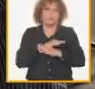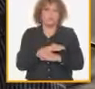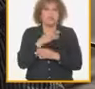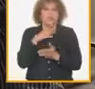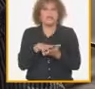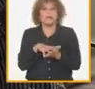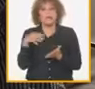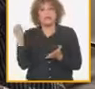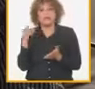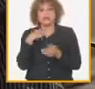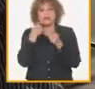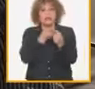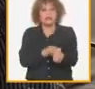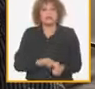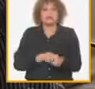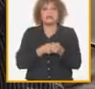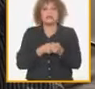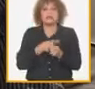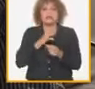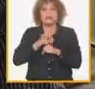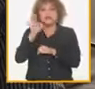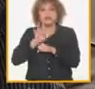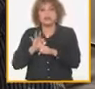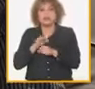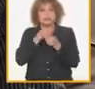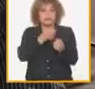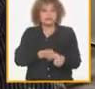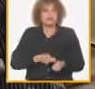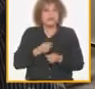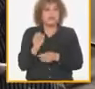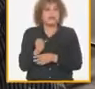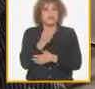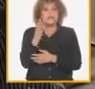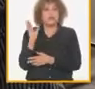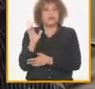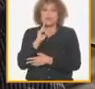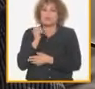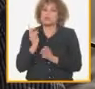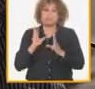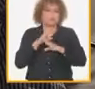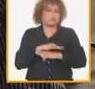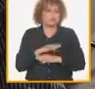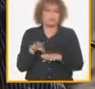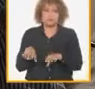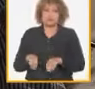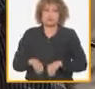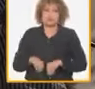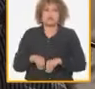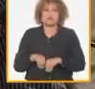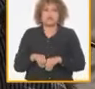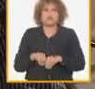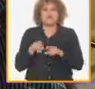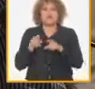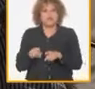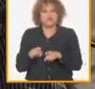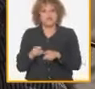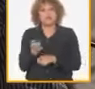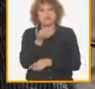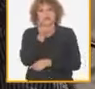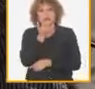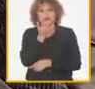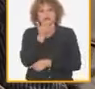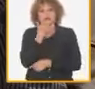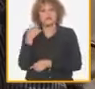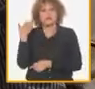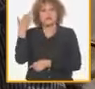plazas de la agricultura ingeniero de agronomía en forestal y otros tipos de ingeniería no se ocupan tampoco y eso va a la corta a